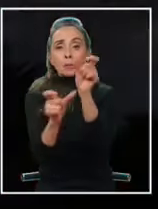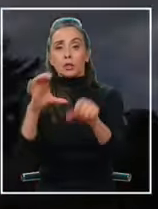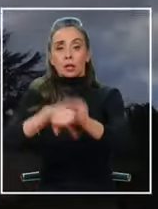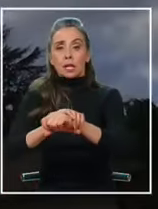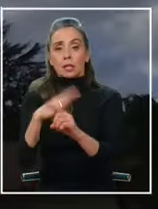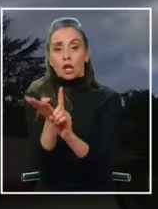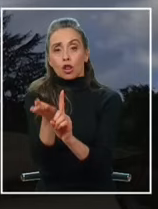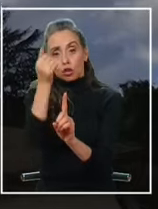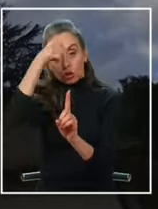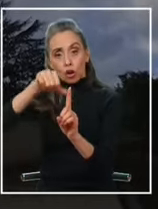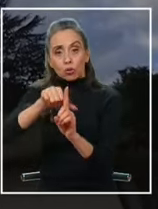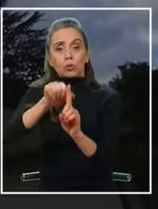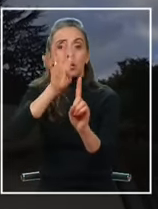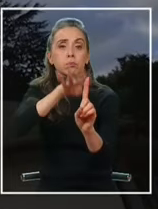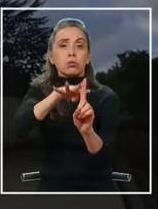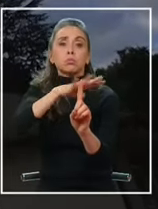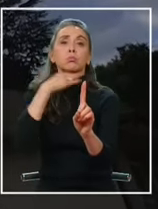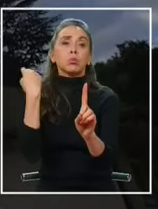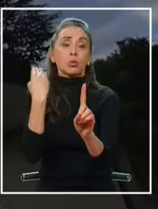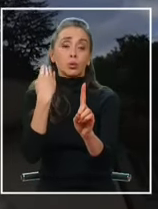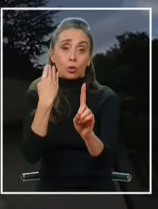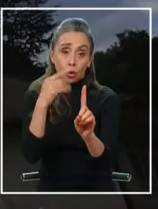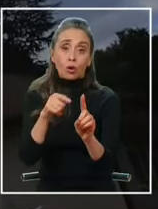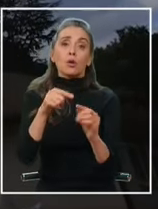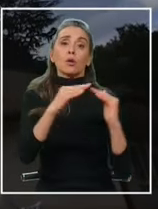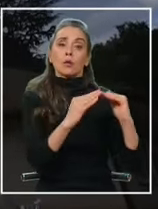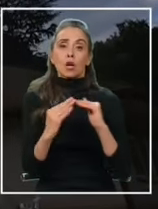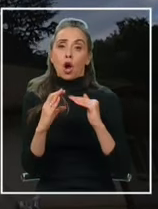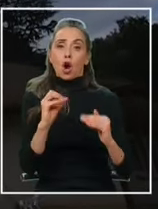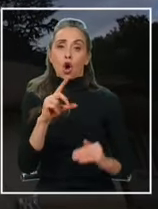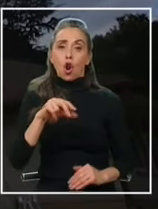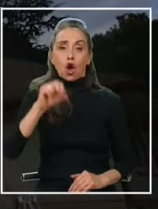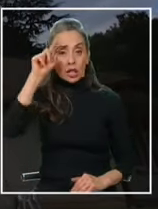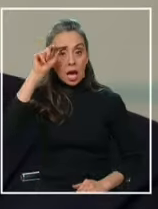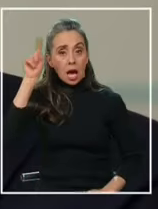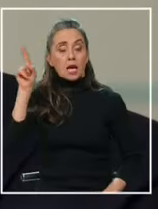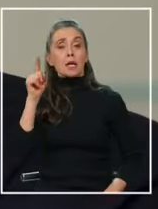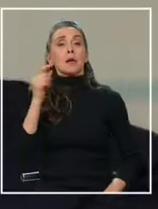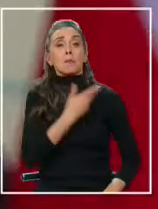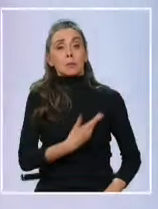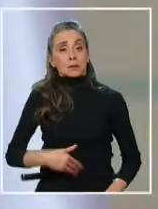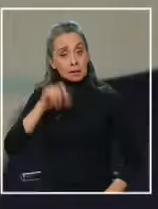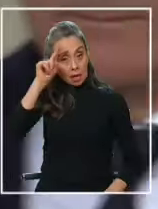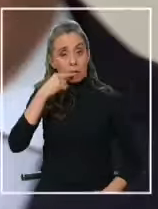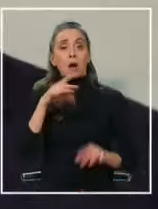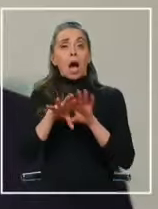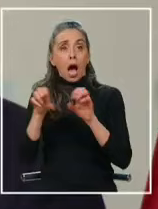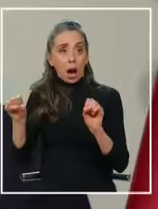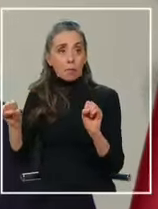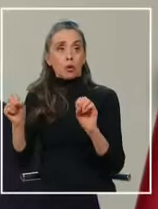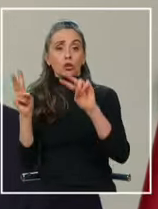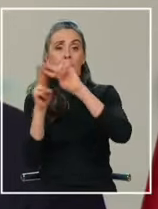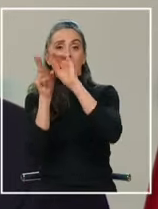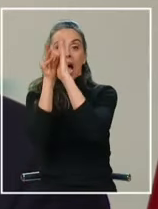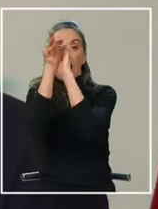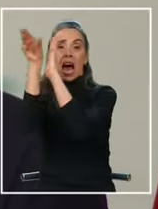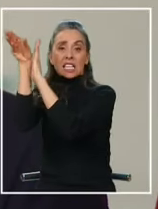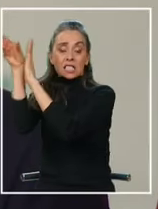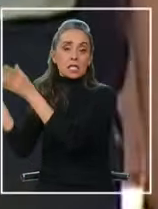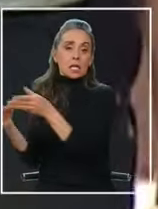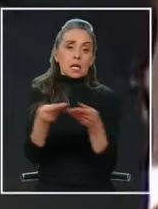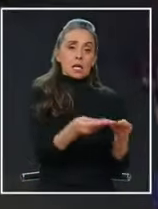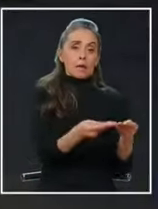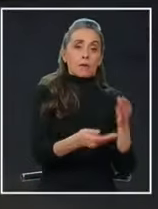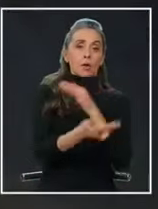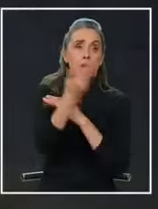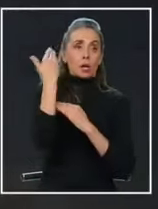torturados y exterminados en Colonia Dignidad un anuncio valorado por Trolls quien se comprometió a aportar con archivos de lo sucedido